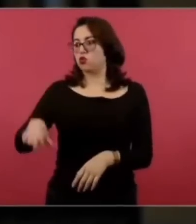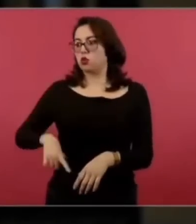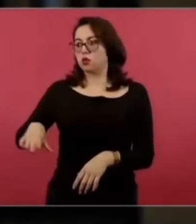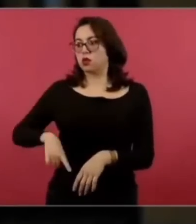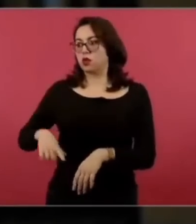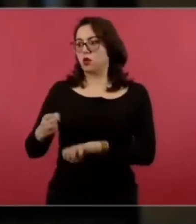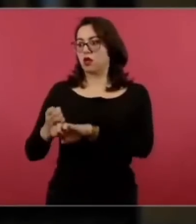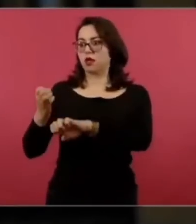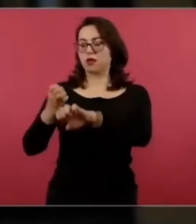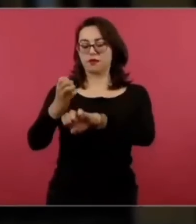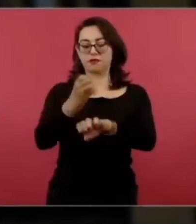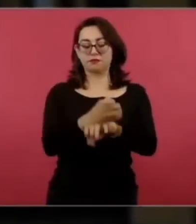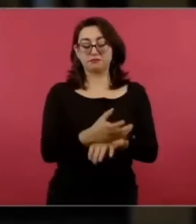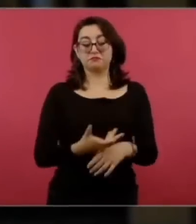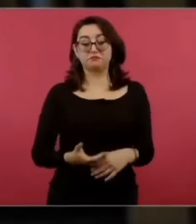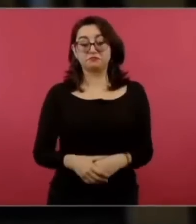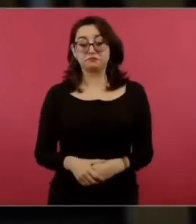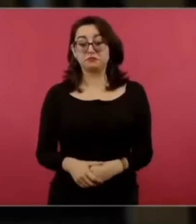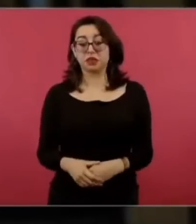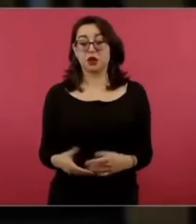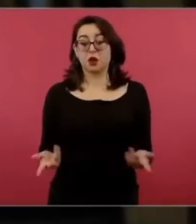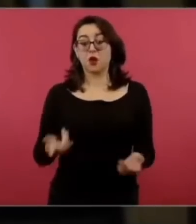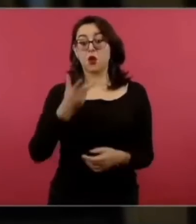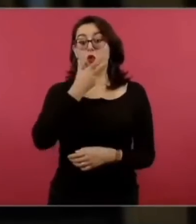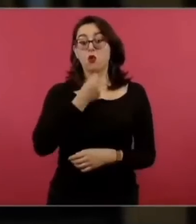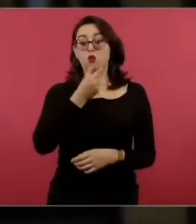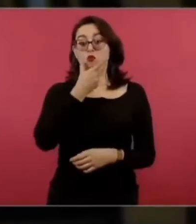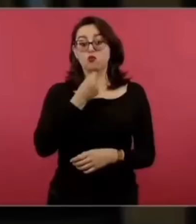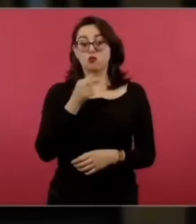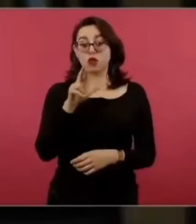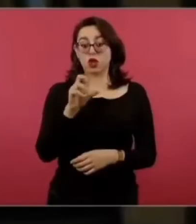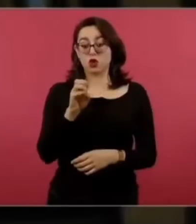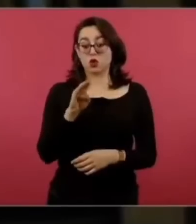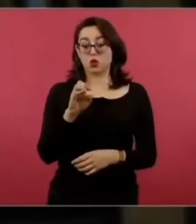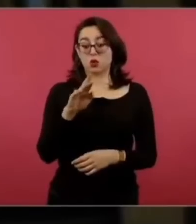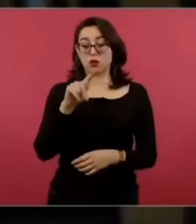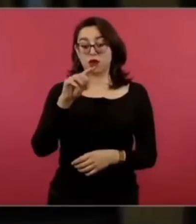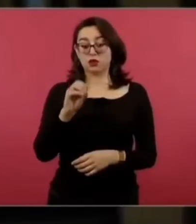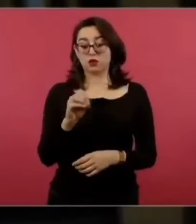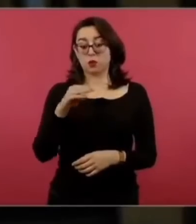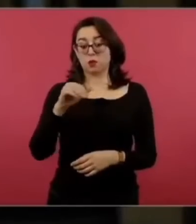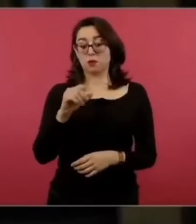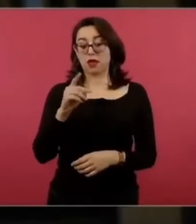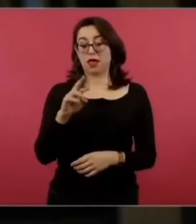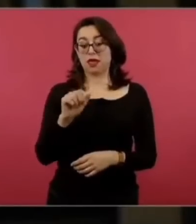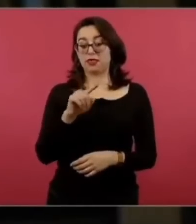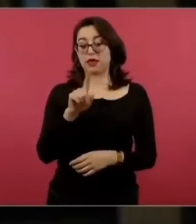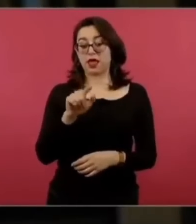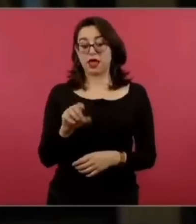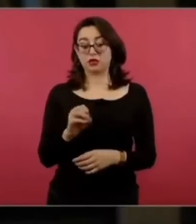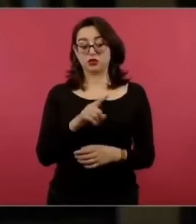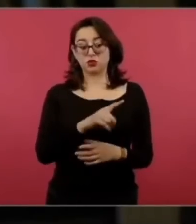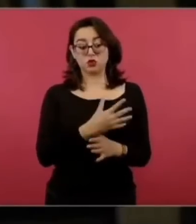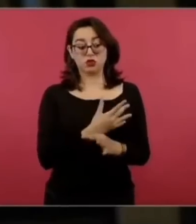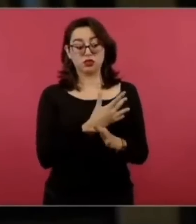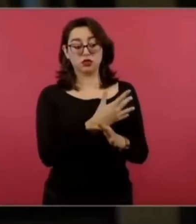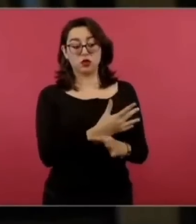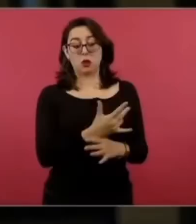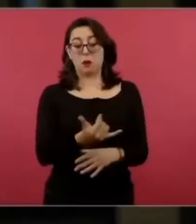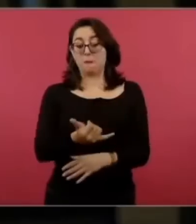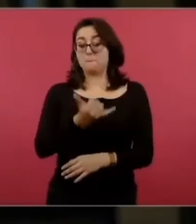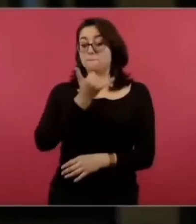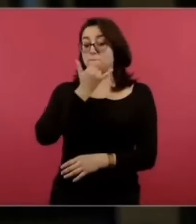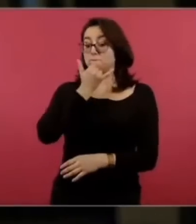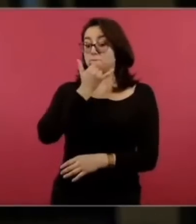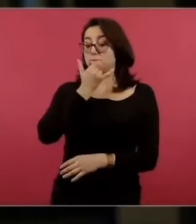roberto madrazo en algún twitter dijo señor presidente no me culpe por sus fracasos su desabasto de medicamentos es el resultado de sus